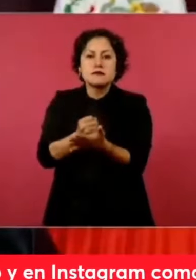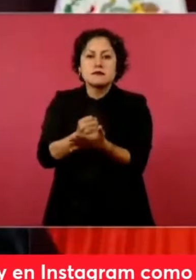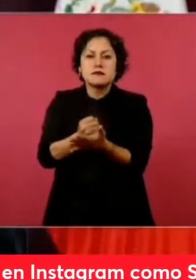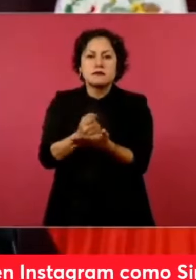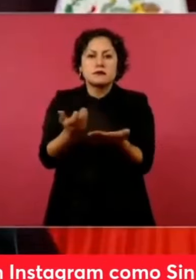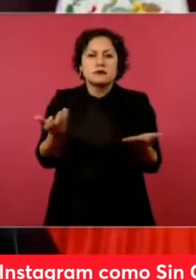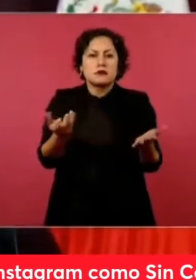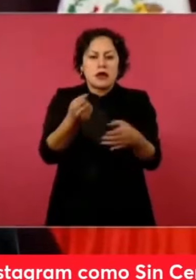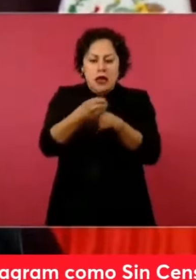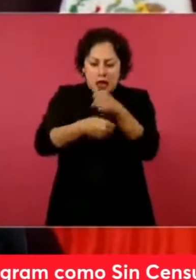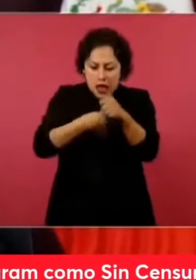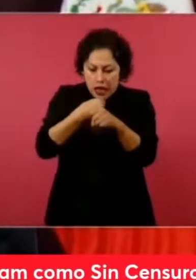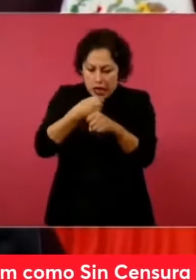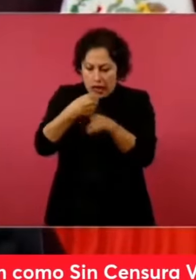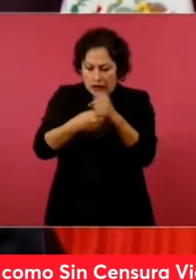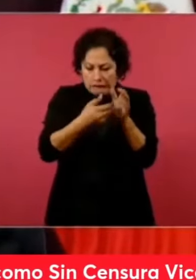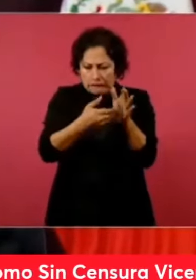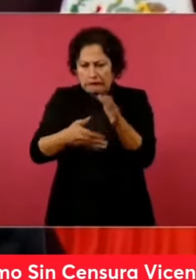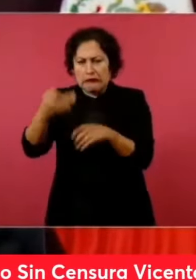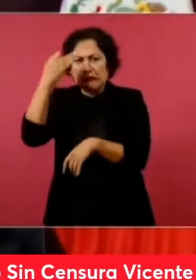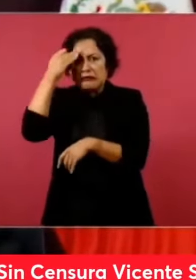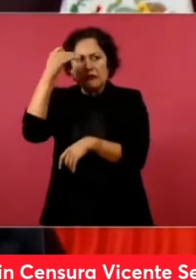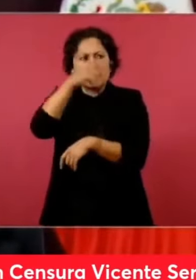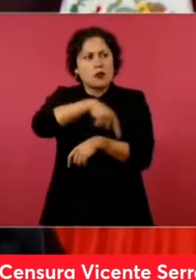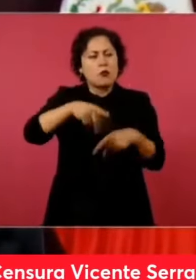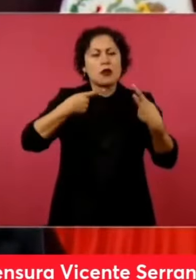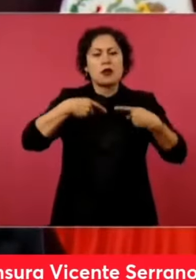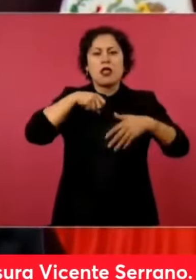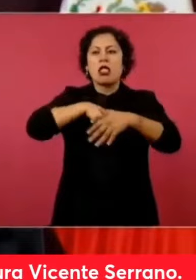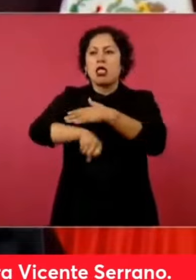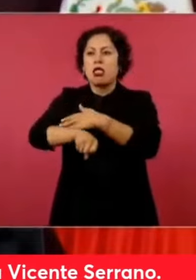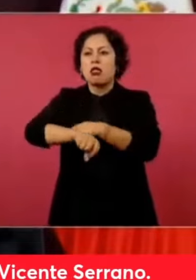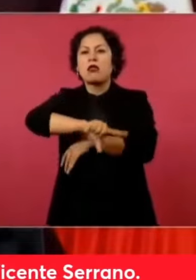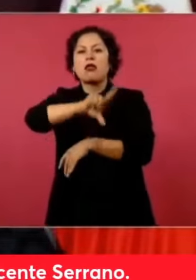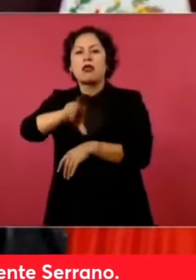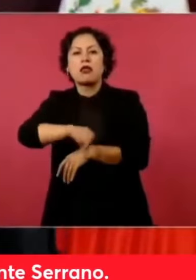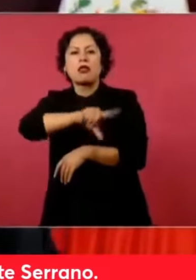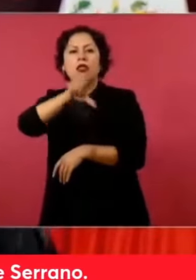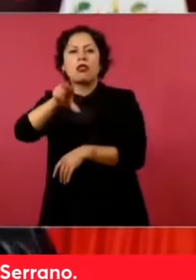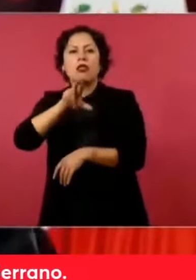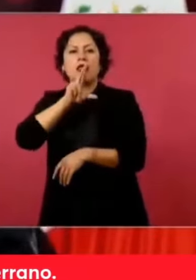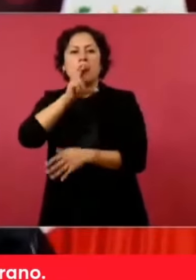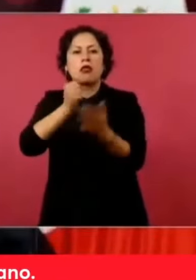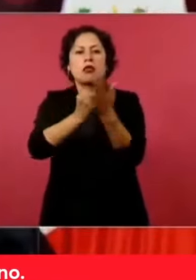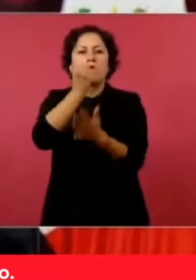llevan años así, años.